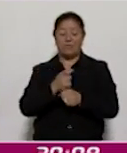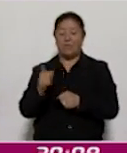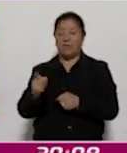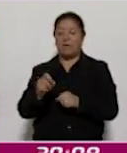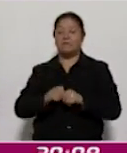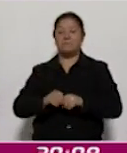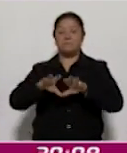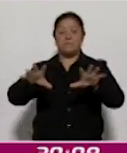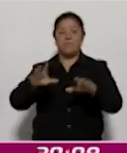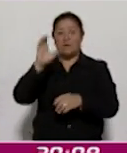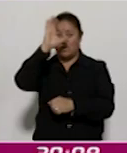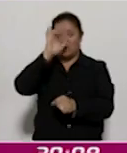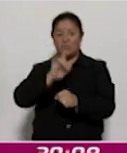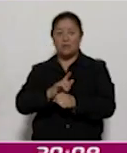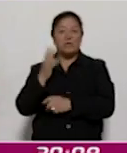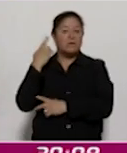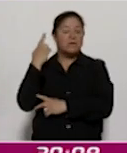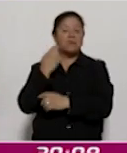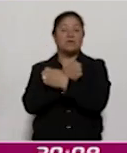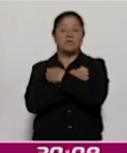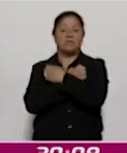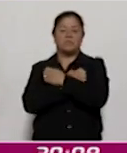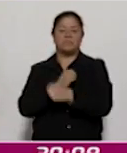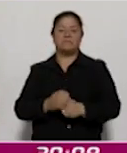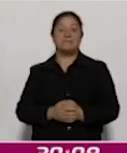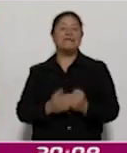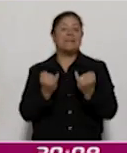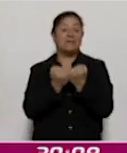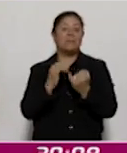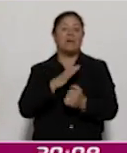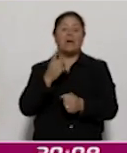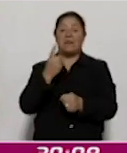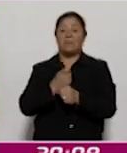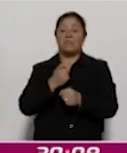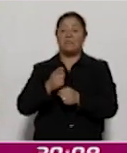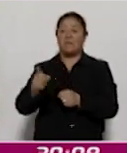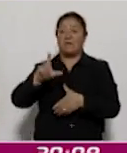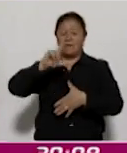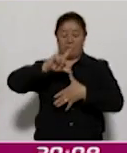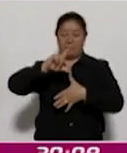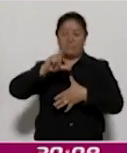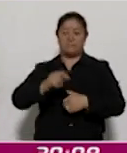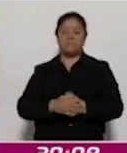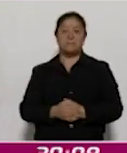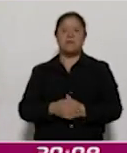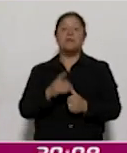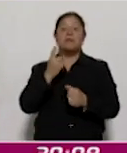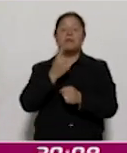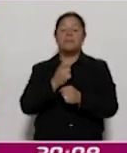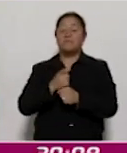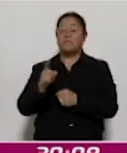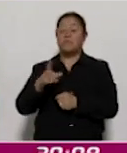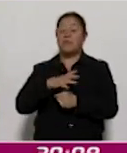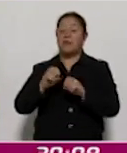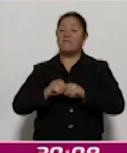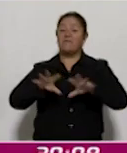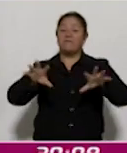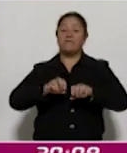educativa Radio Educación. Fue también la primera en América Latina y el primer medio público en México.